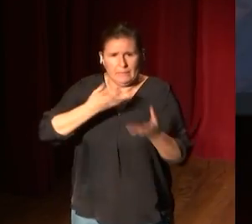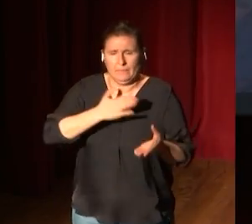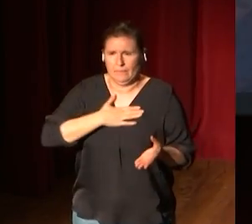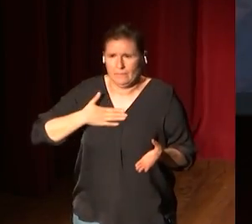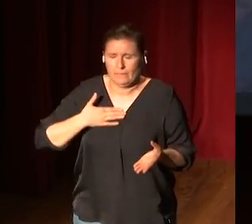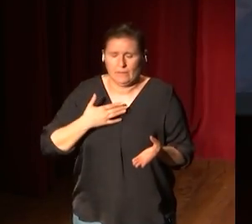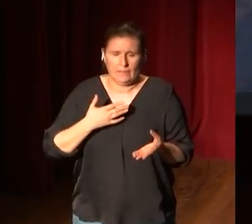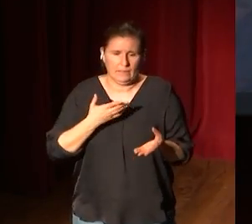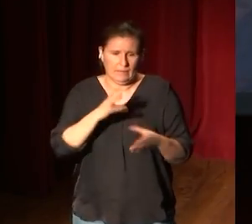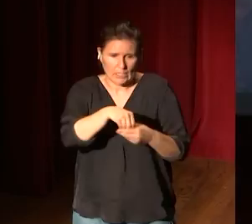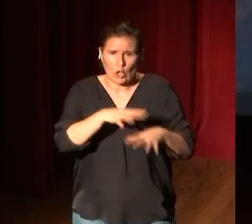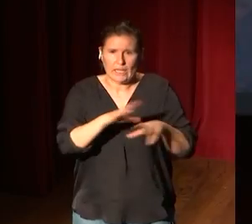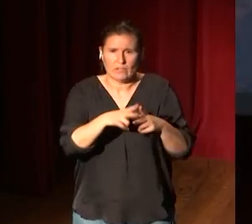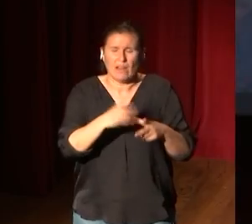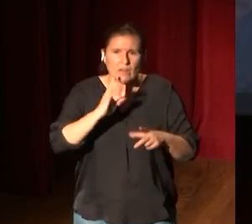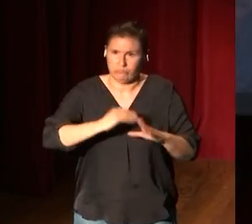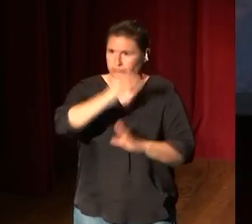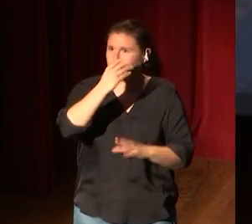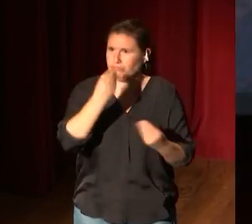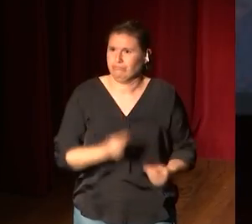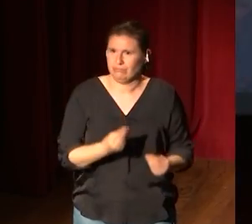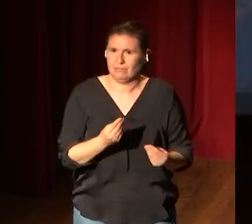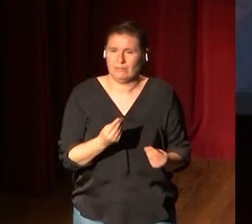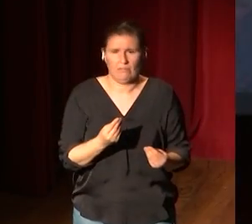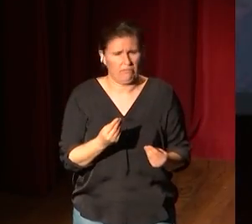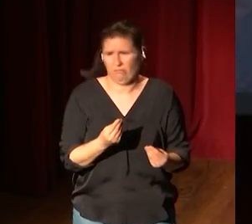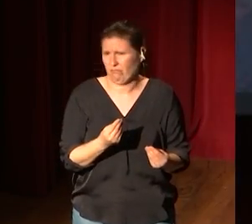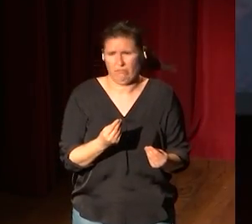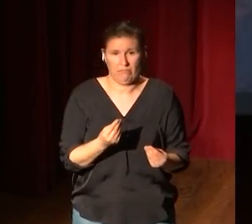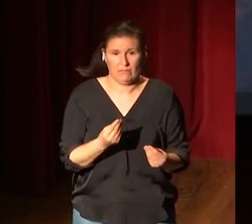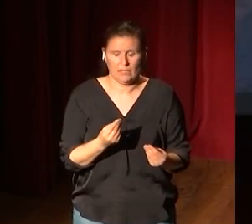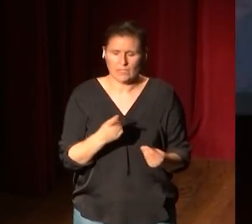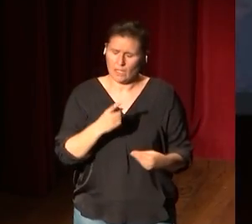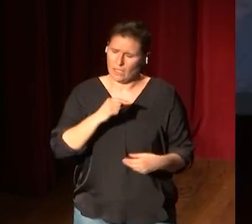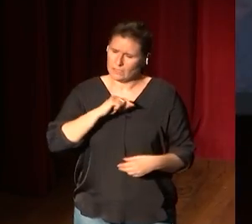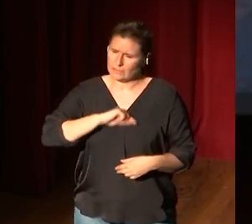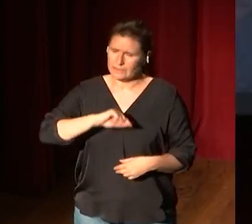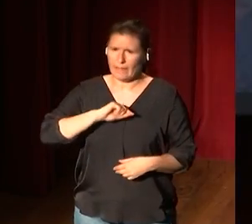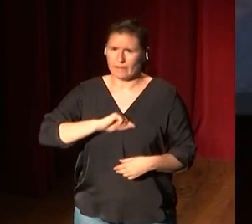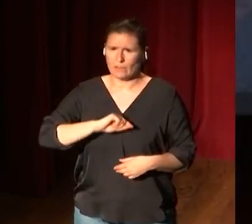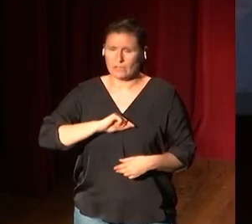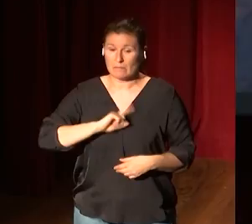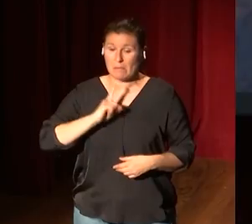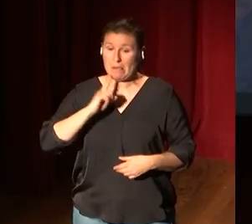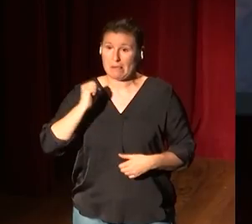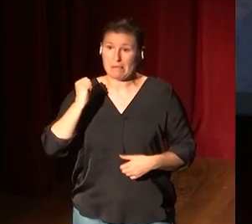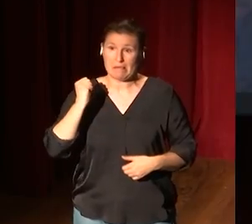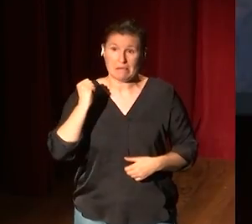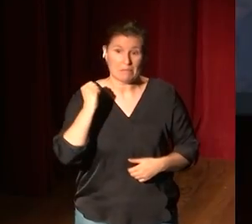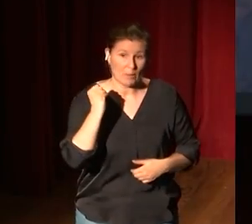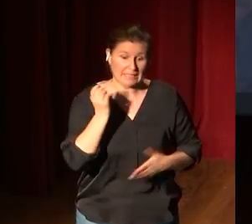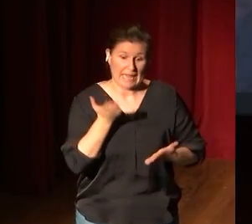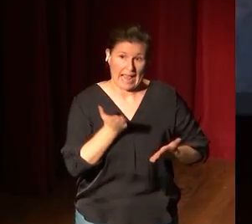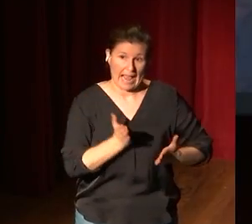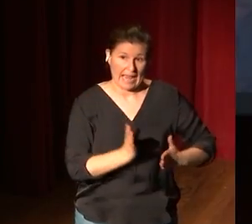mensaje a través de las redes sociales no era tan alto como nos habíamos y entonces, esta sensación de voy a matar a el hijo